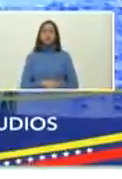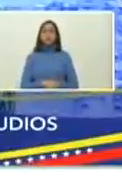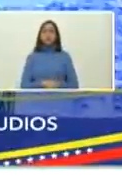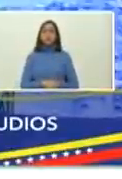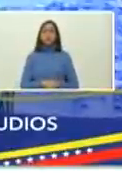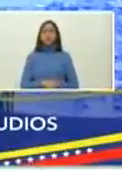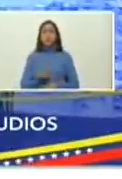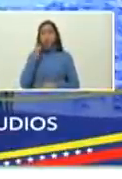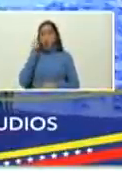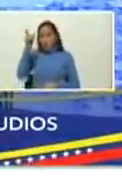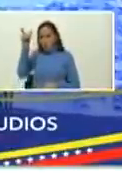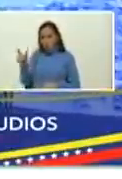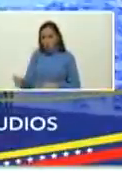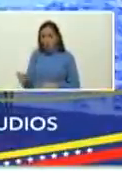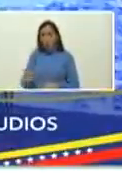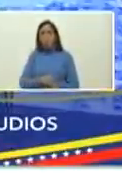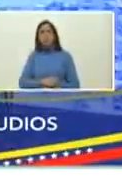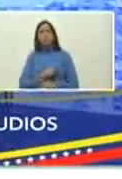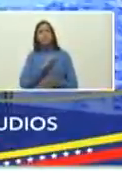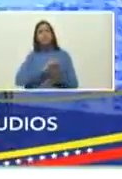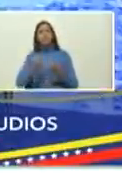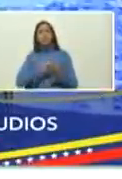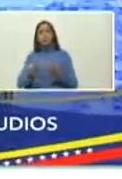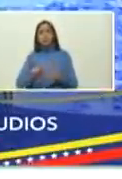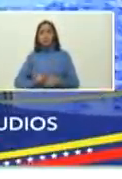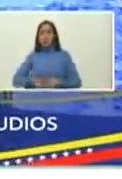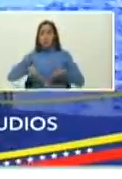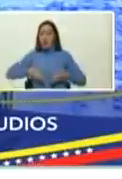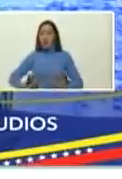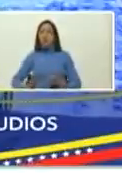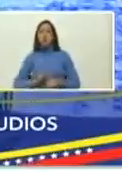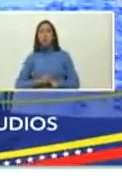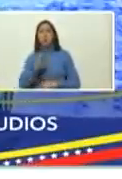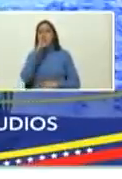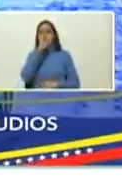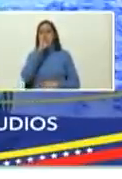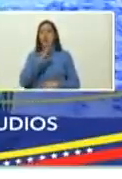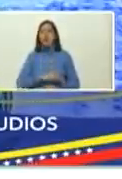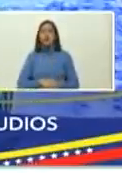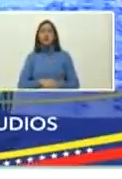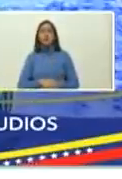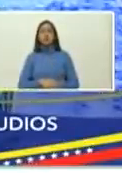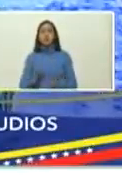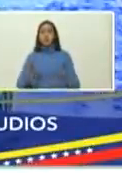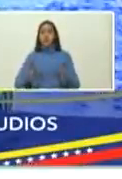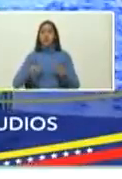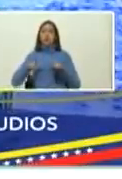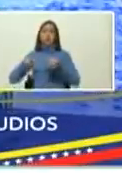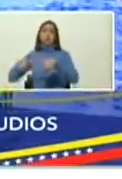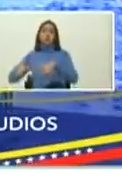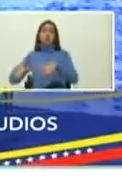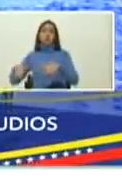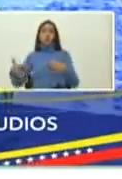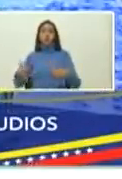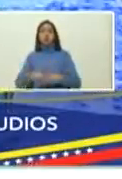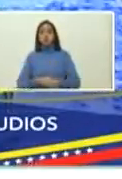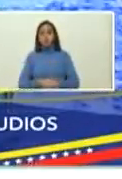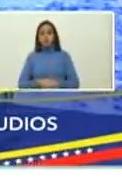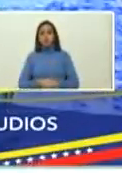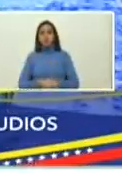Miguel Antonio Guevara Barinés por el cual ha ganado el premio internacional de ensayo